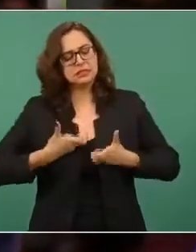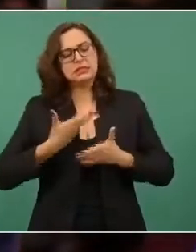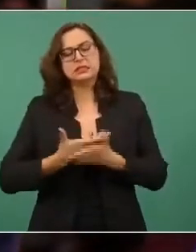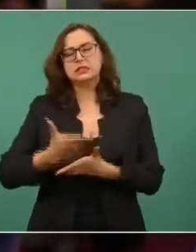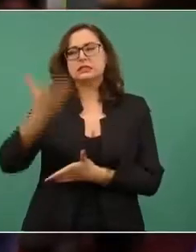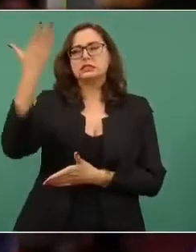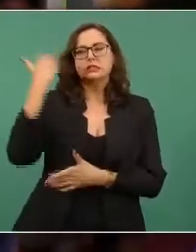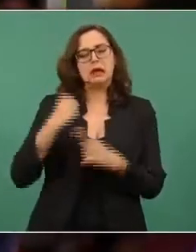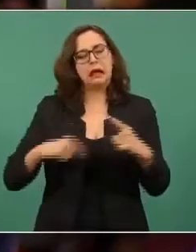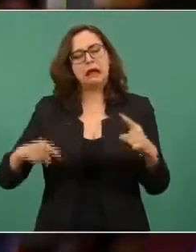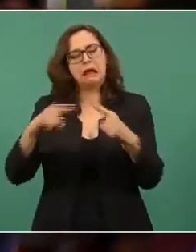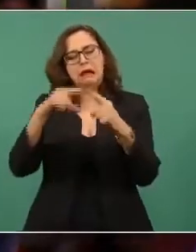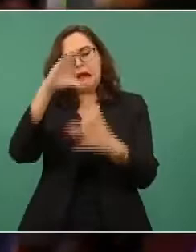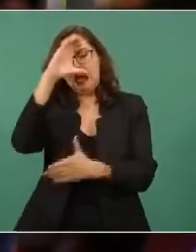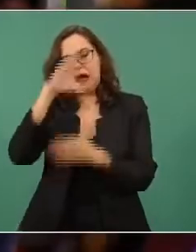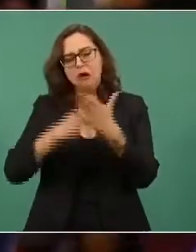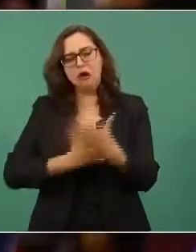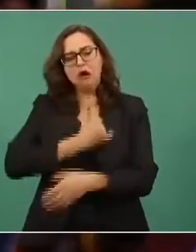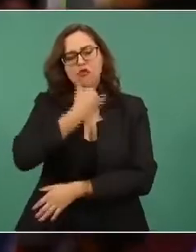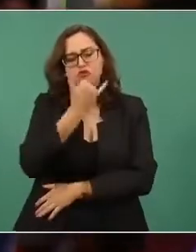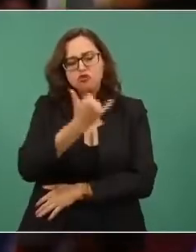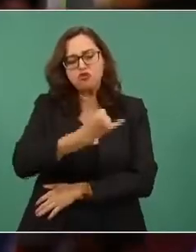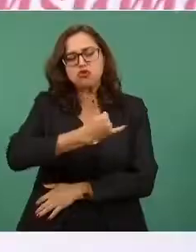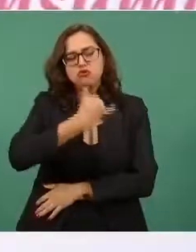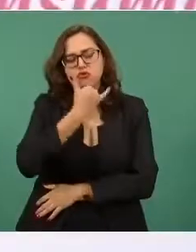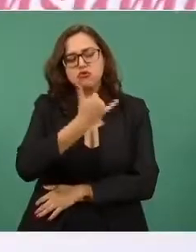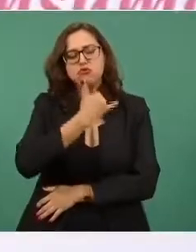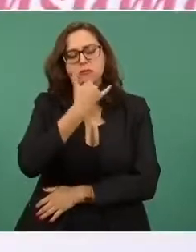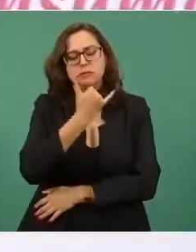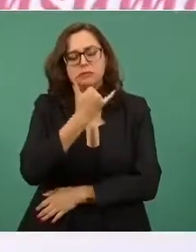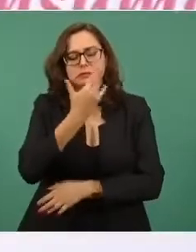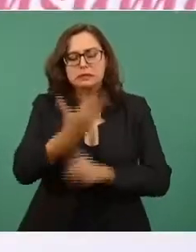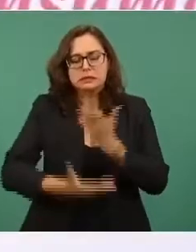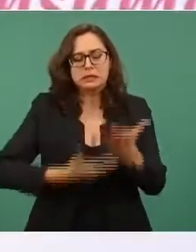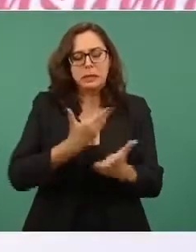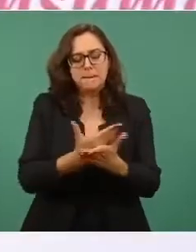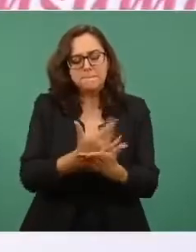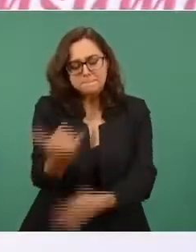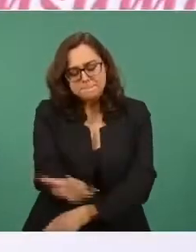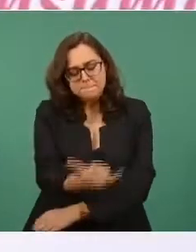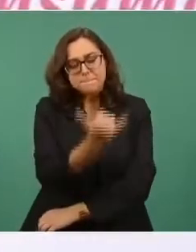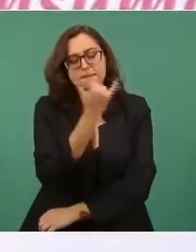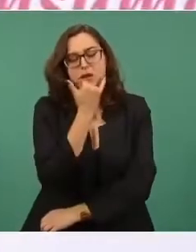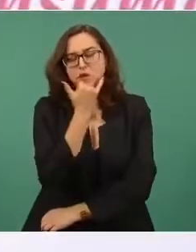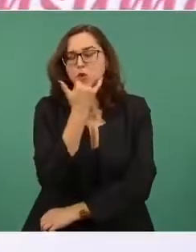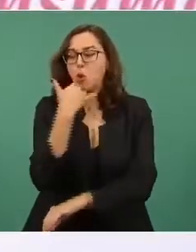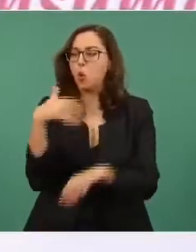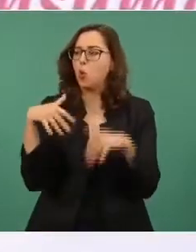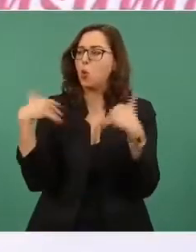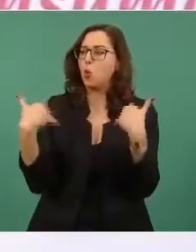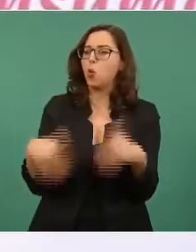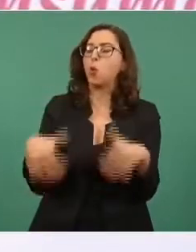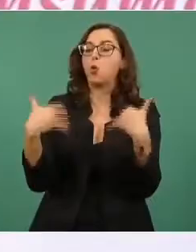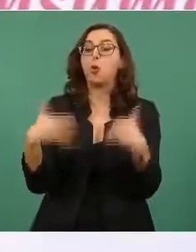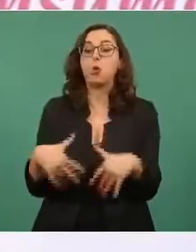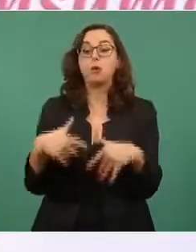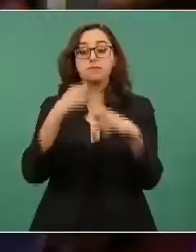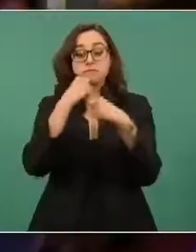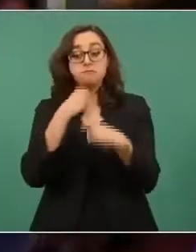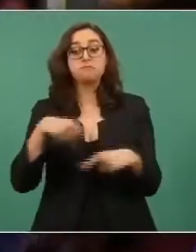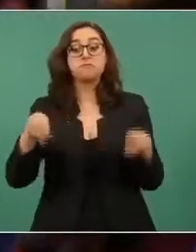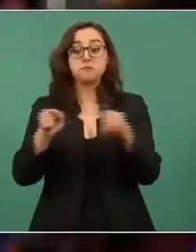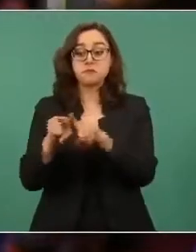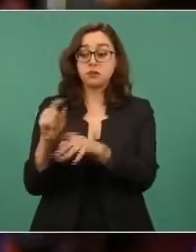Y al mismo tiempo, recuerda que el Padre Hidalgo tomó del santuario